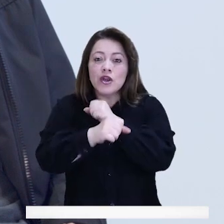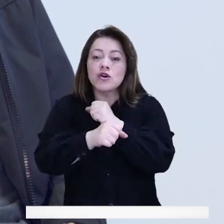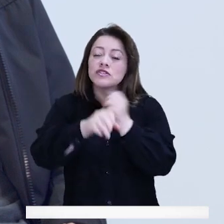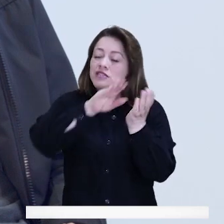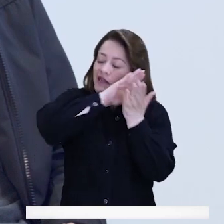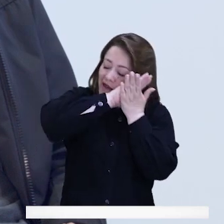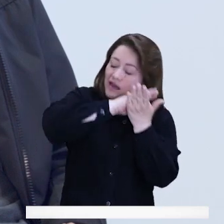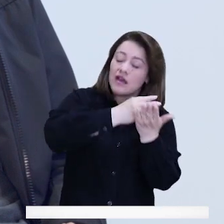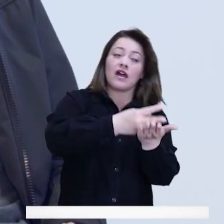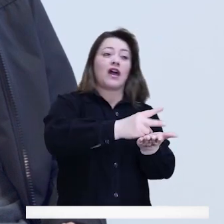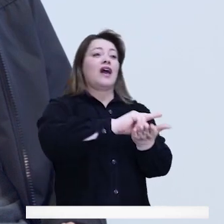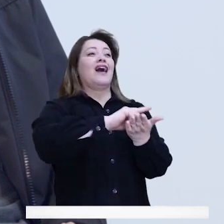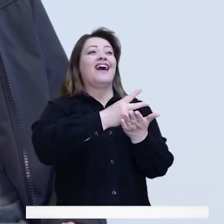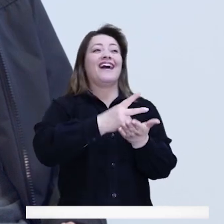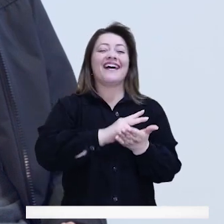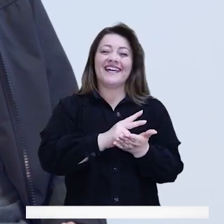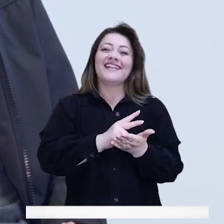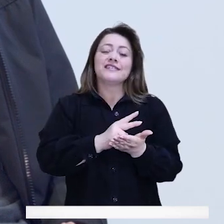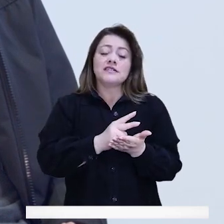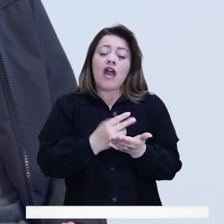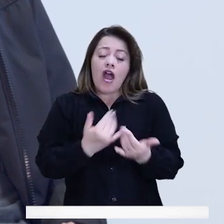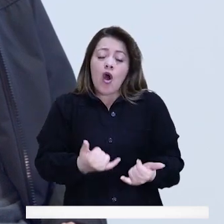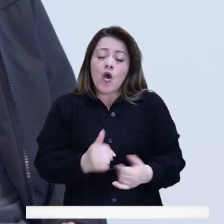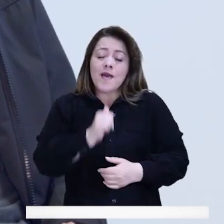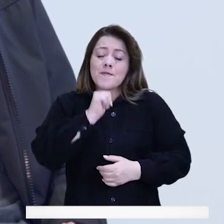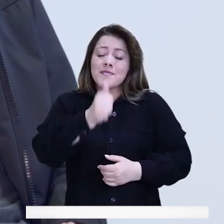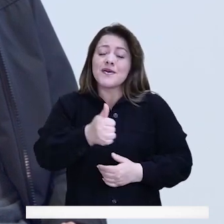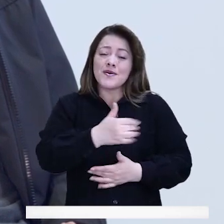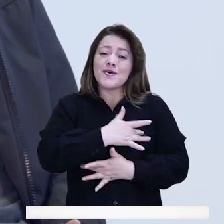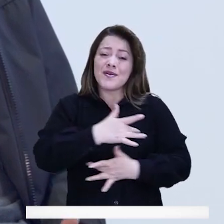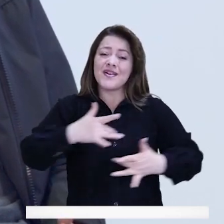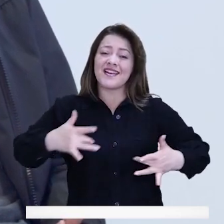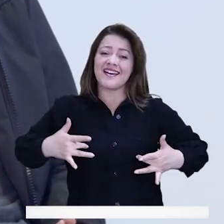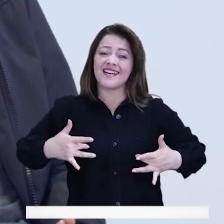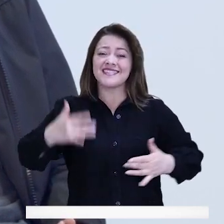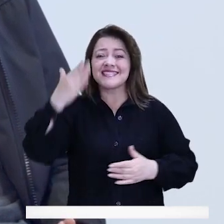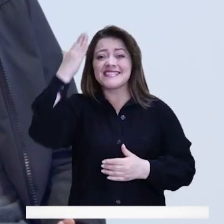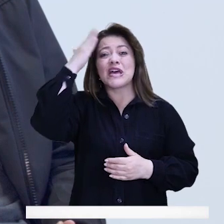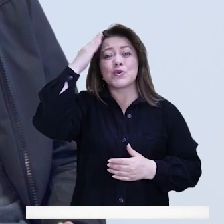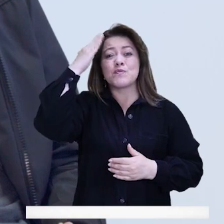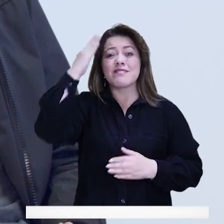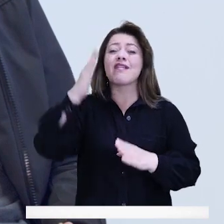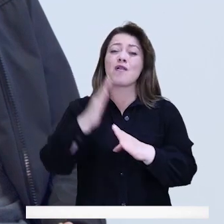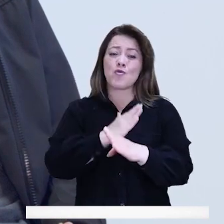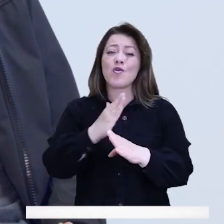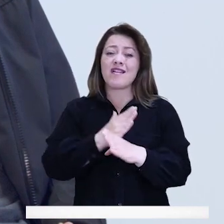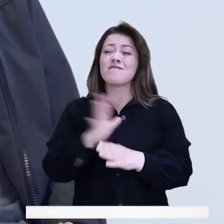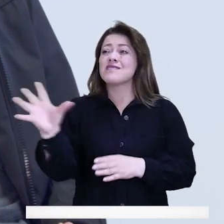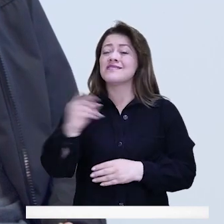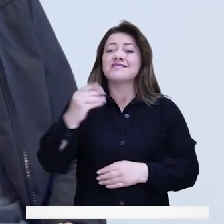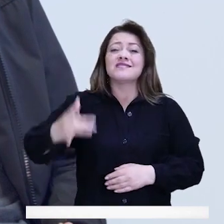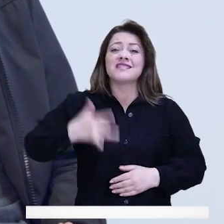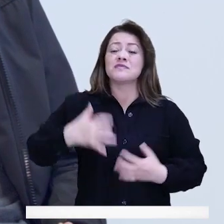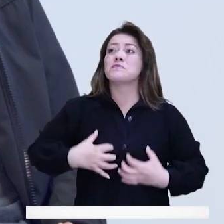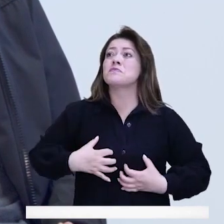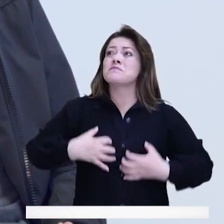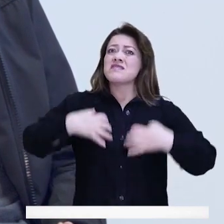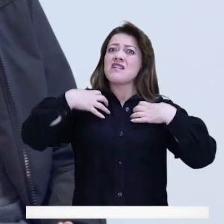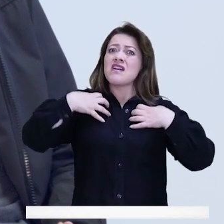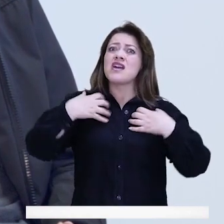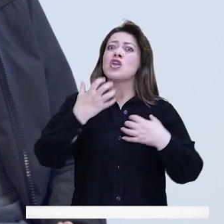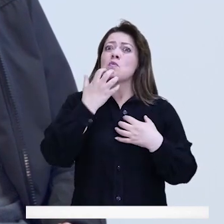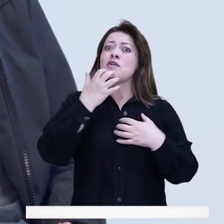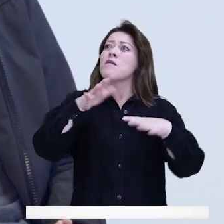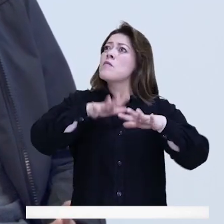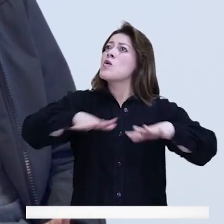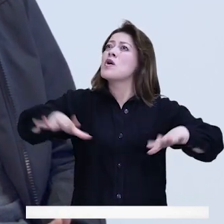cuando no podemos conciliar el sueño. Por supuesto, tenemos problemas ahora de salud mental. Yo creo que tiene que ver con lo que está pasando, con el miedo que nos produce la